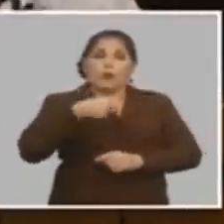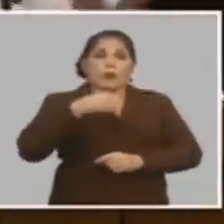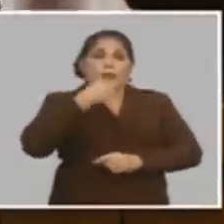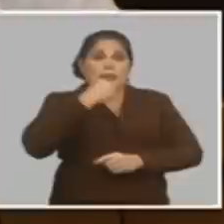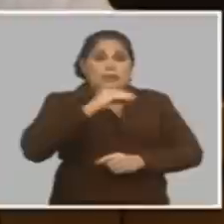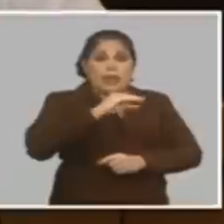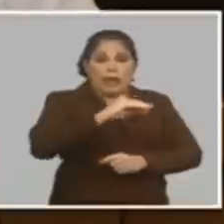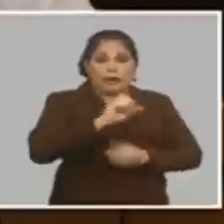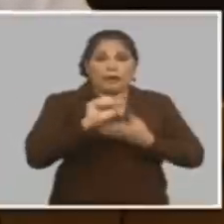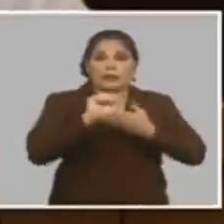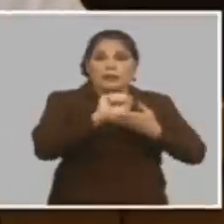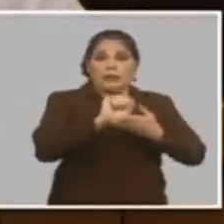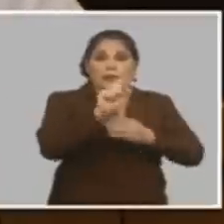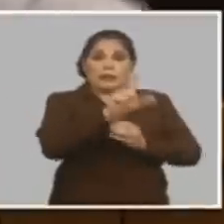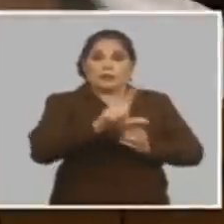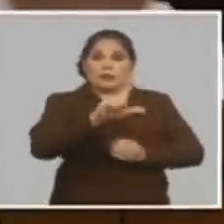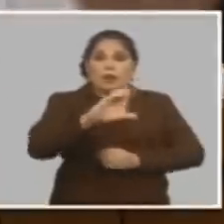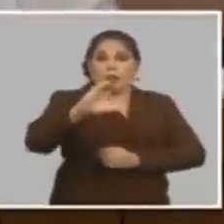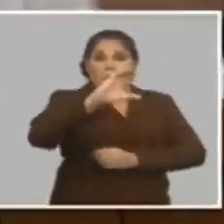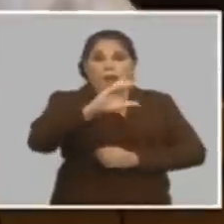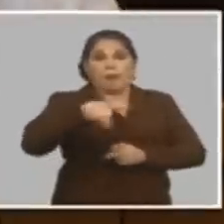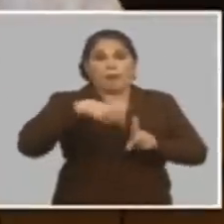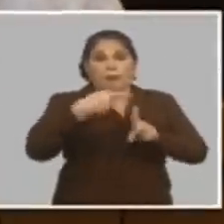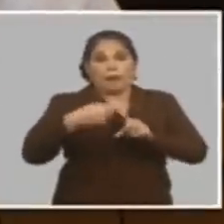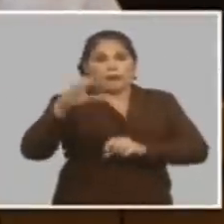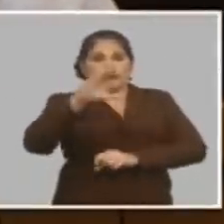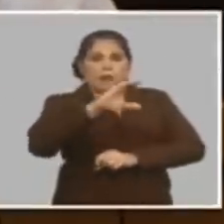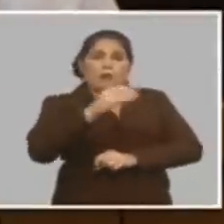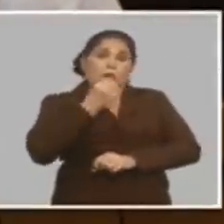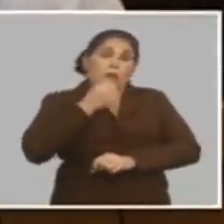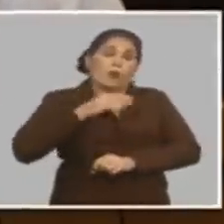y asistencia social pero pudiera pasar